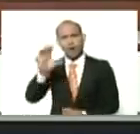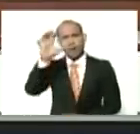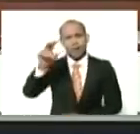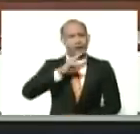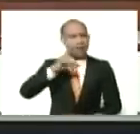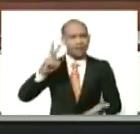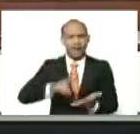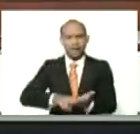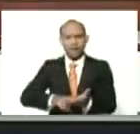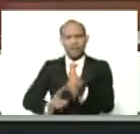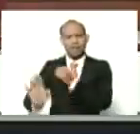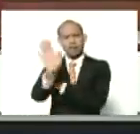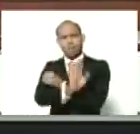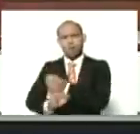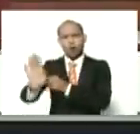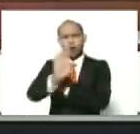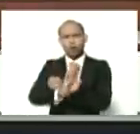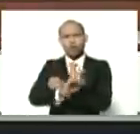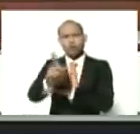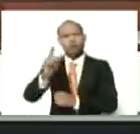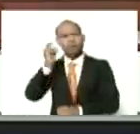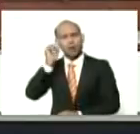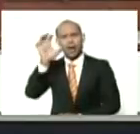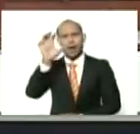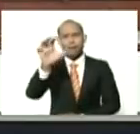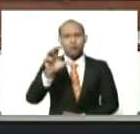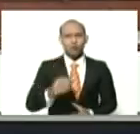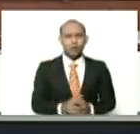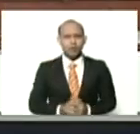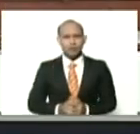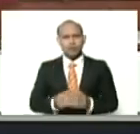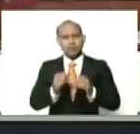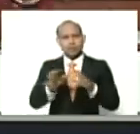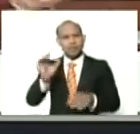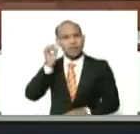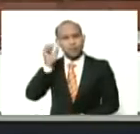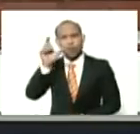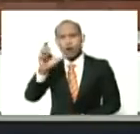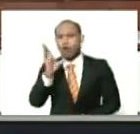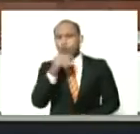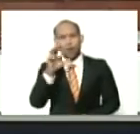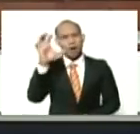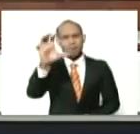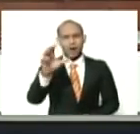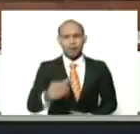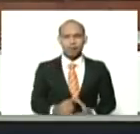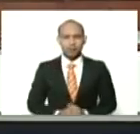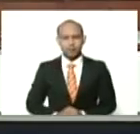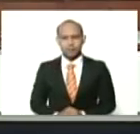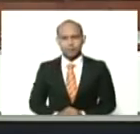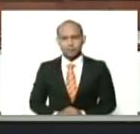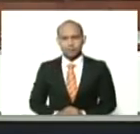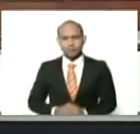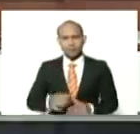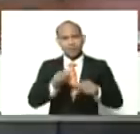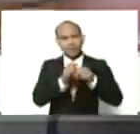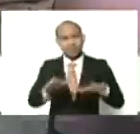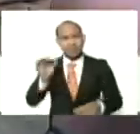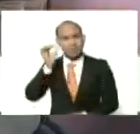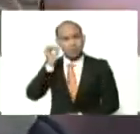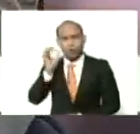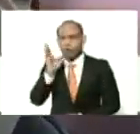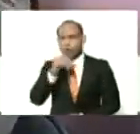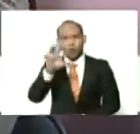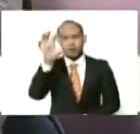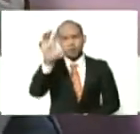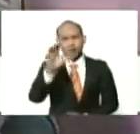verdaderamente está protegida por la matria, sin matria no hubiera patria, sin matria no hubiera patria,